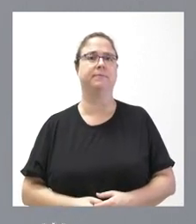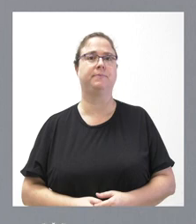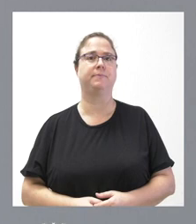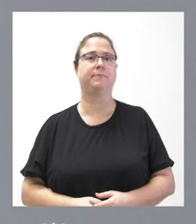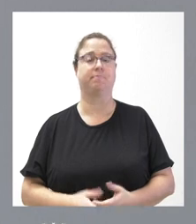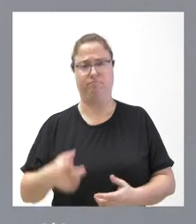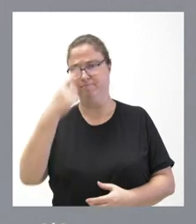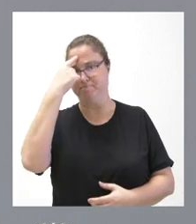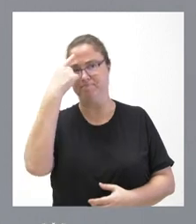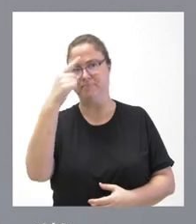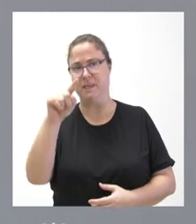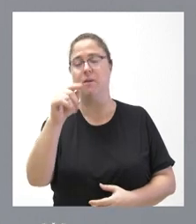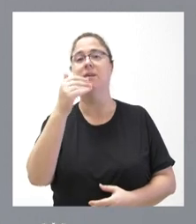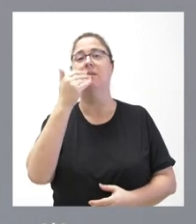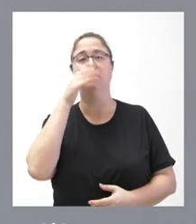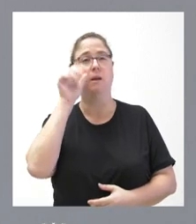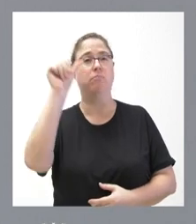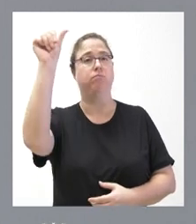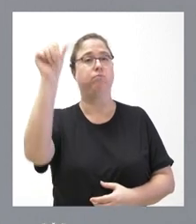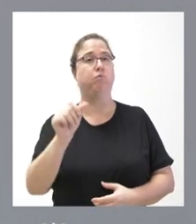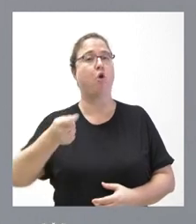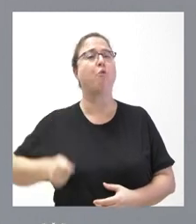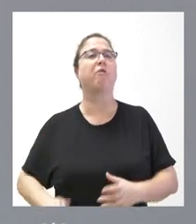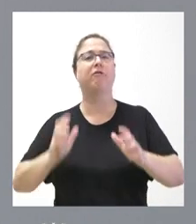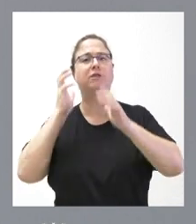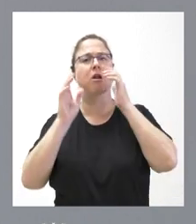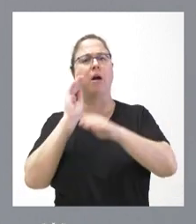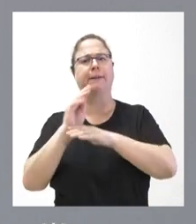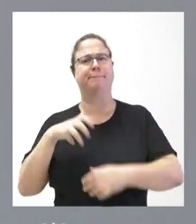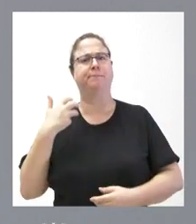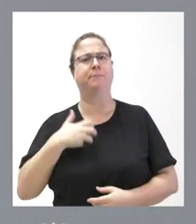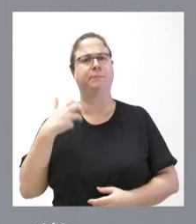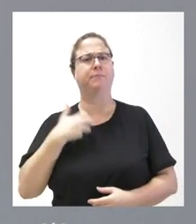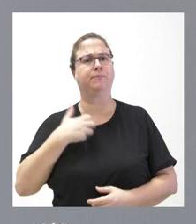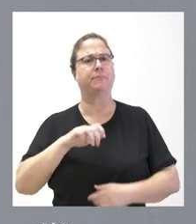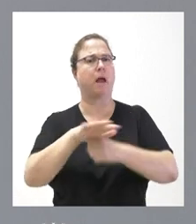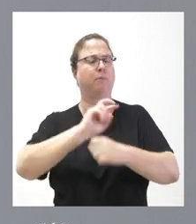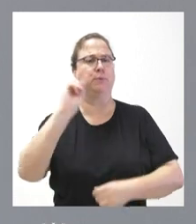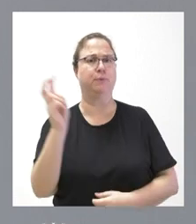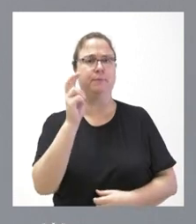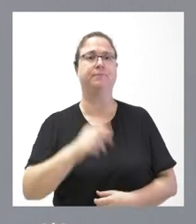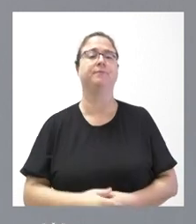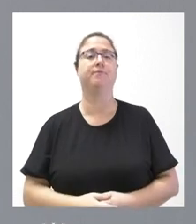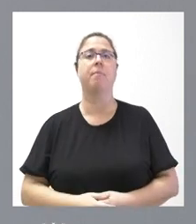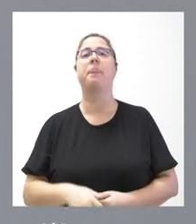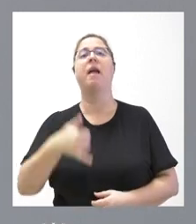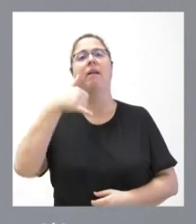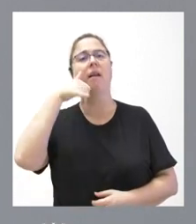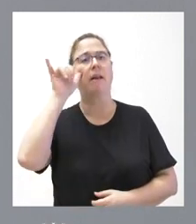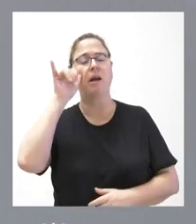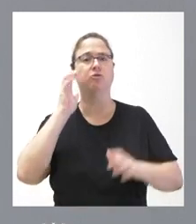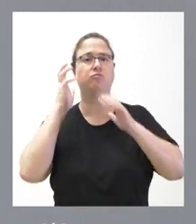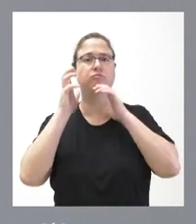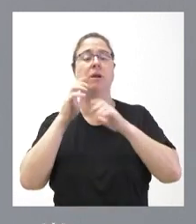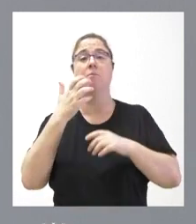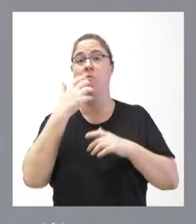Ustedes lo saben y, si escuchan a los ganaderos, las quejas son muy numerosas en diferentes ámbitos. Está en riesgo esa ganadería extensiva.